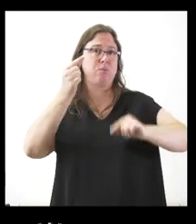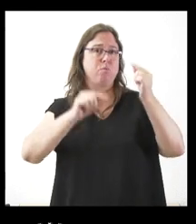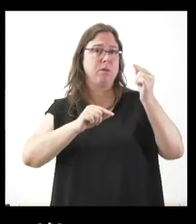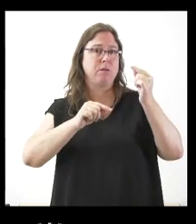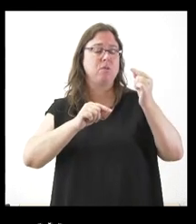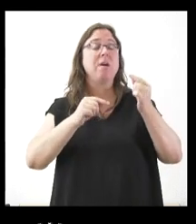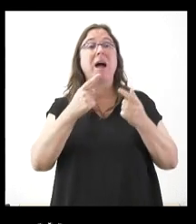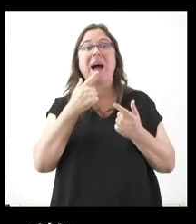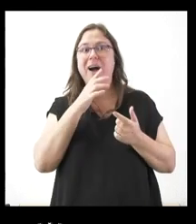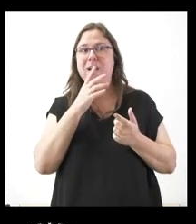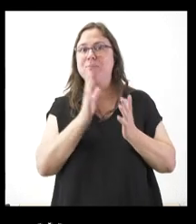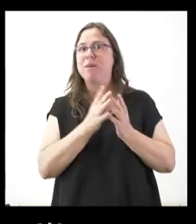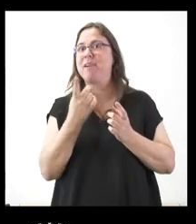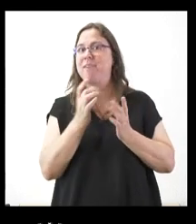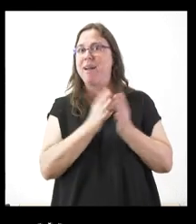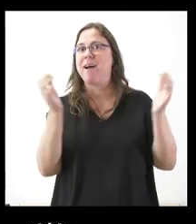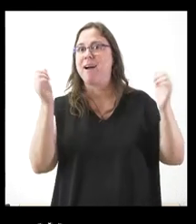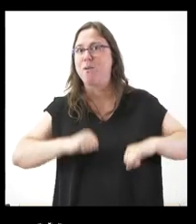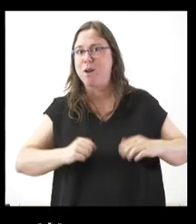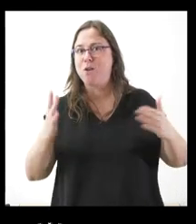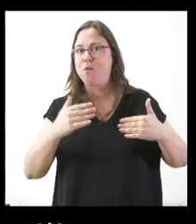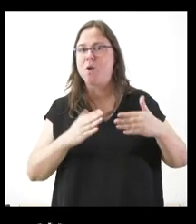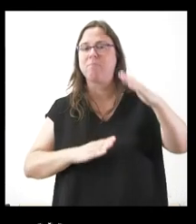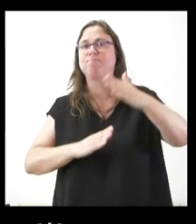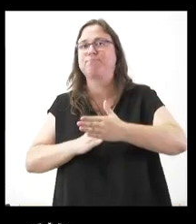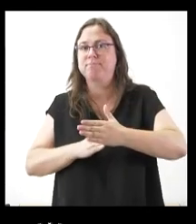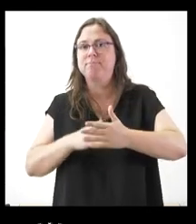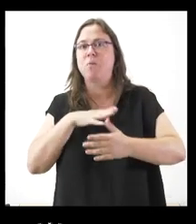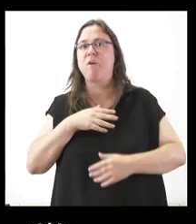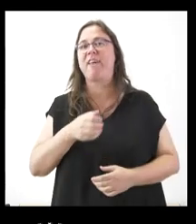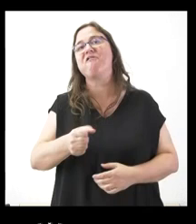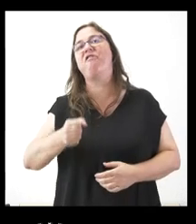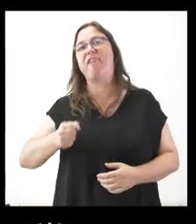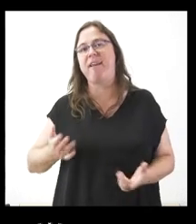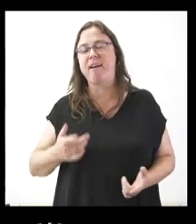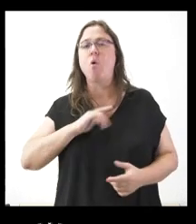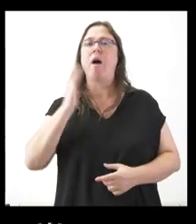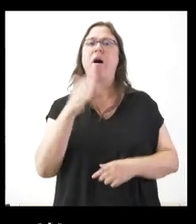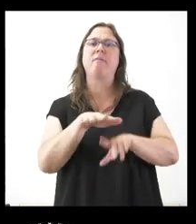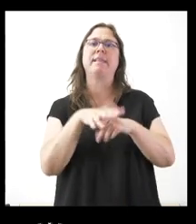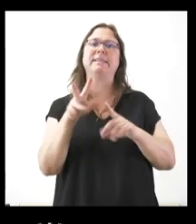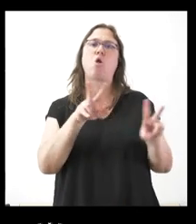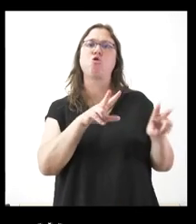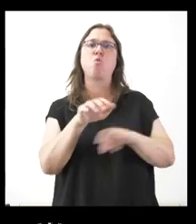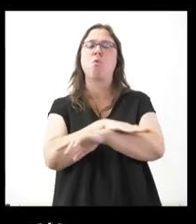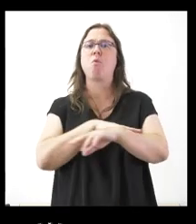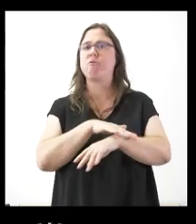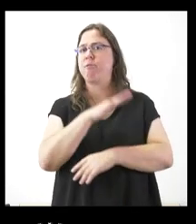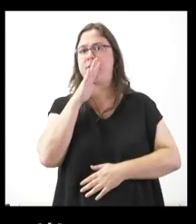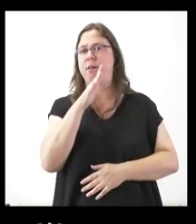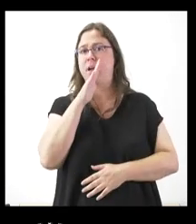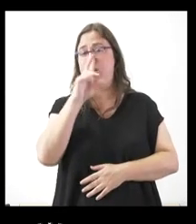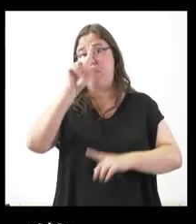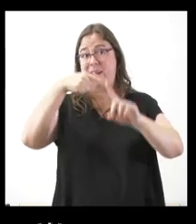ahora la falta de acuerdo pueda suponer frenarlo o va a afectar la nueva situación del Gobierno en algo para esta ley de cara a